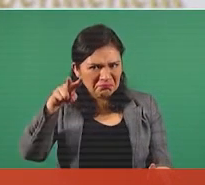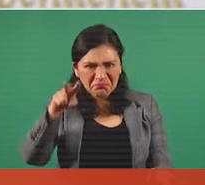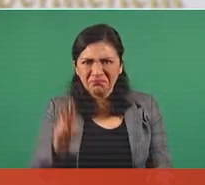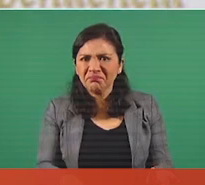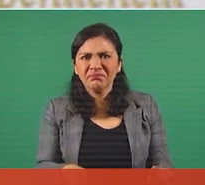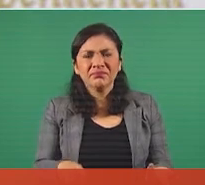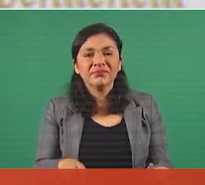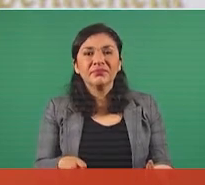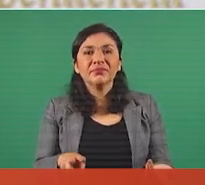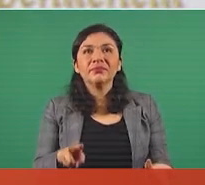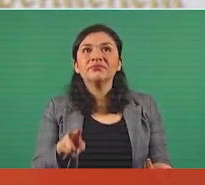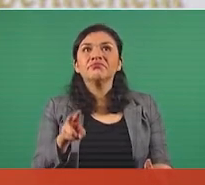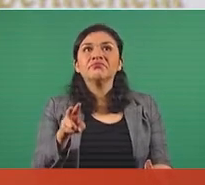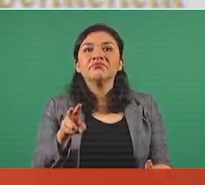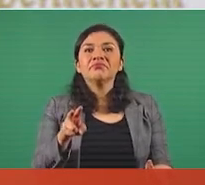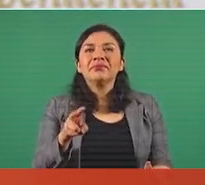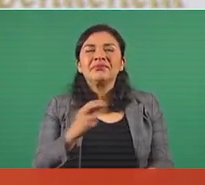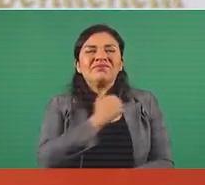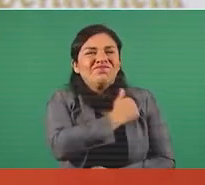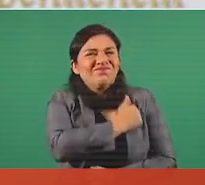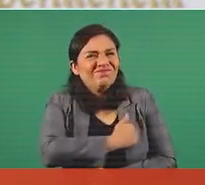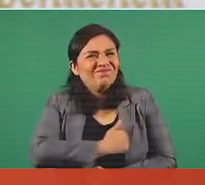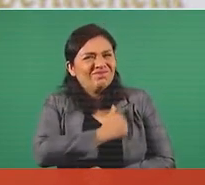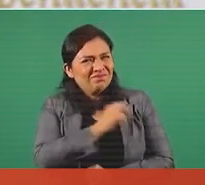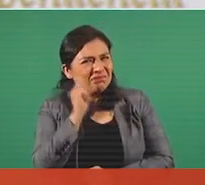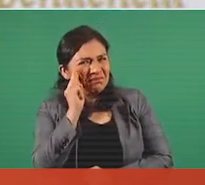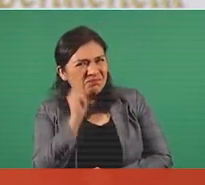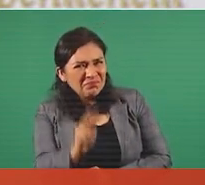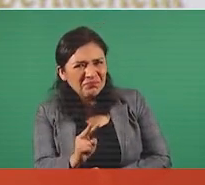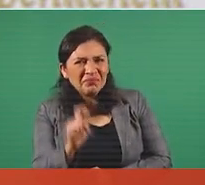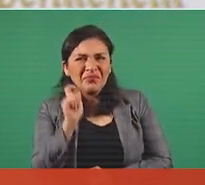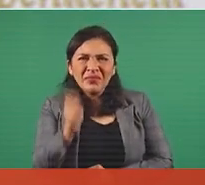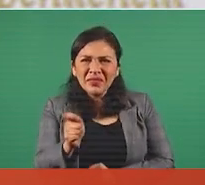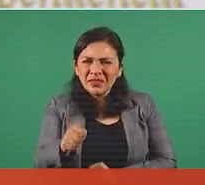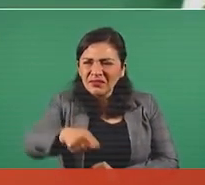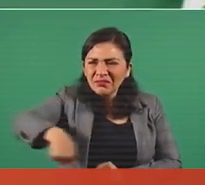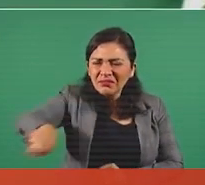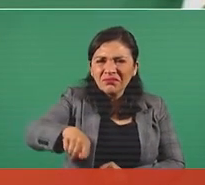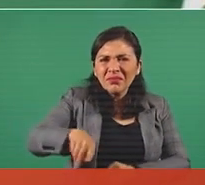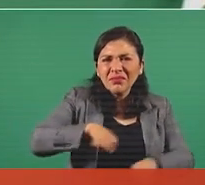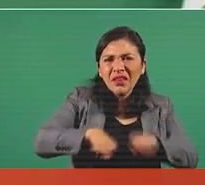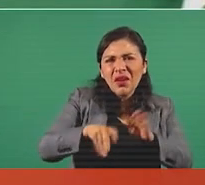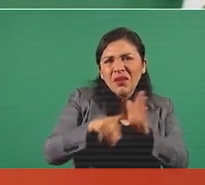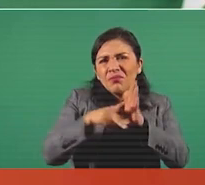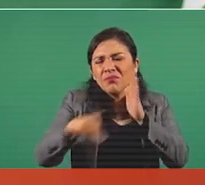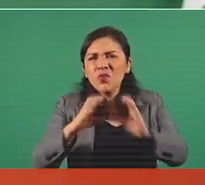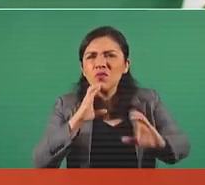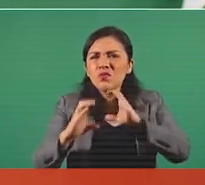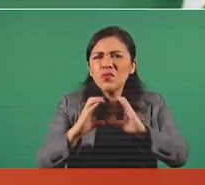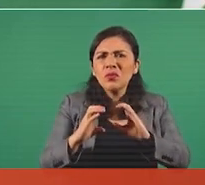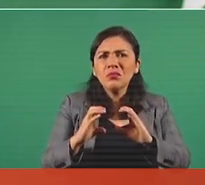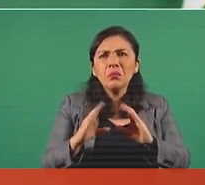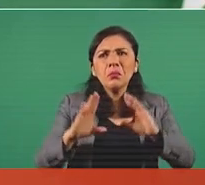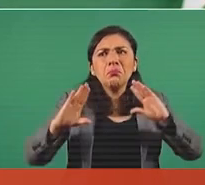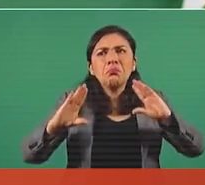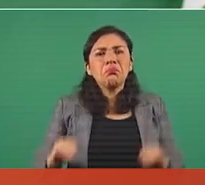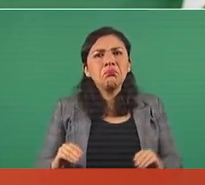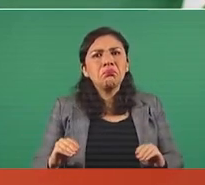lamentable el papel de los medios. Nadie habla de eso,